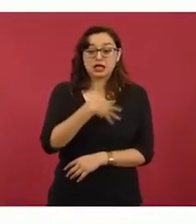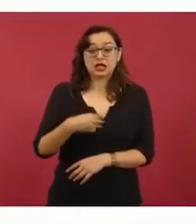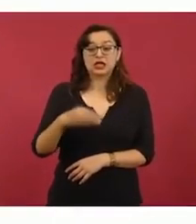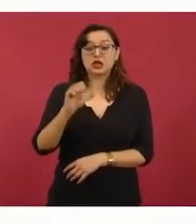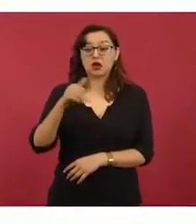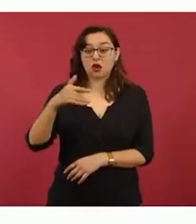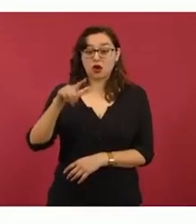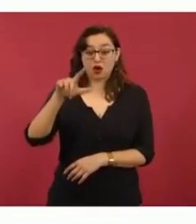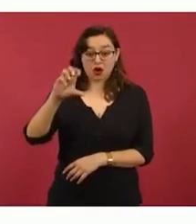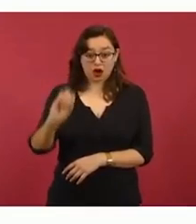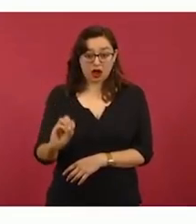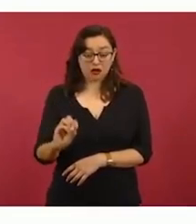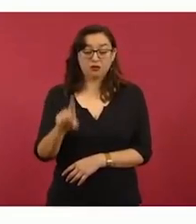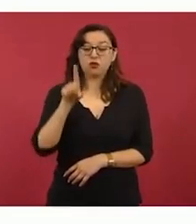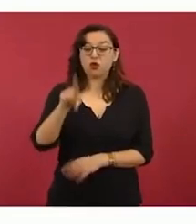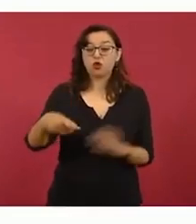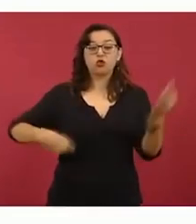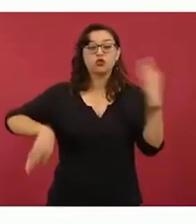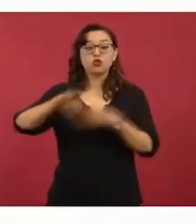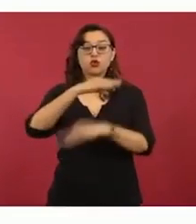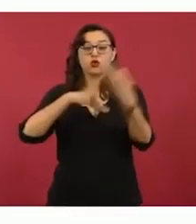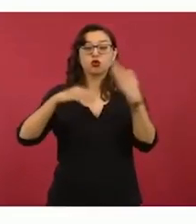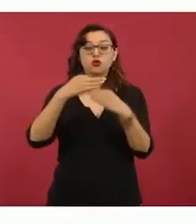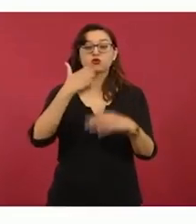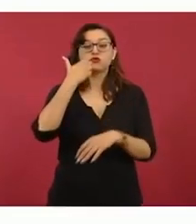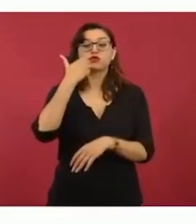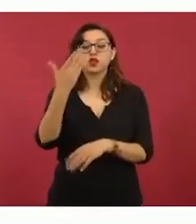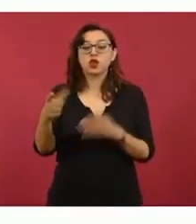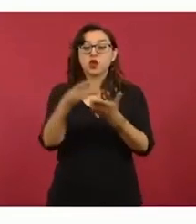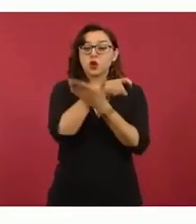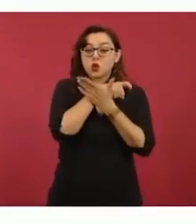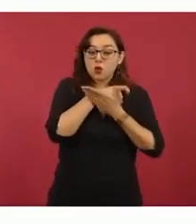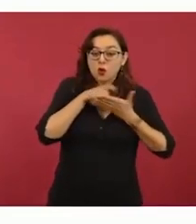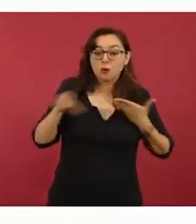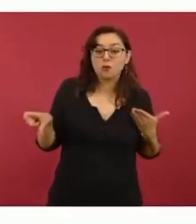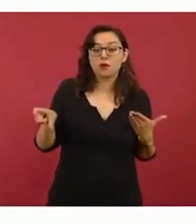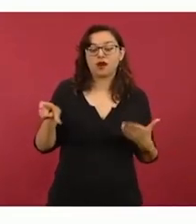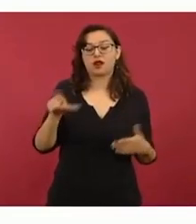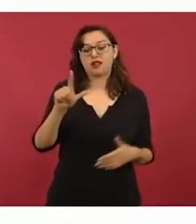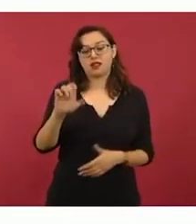bodoque mayor de López Obrador. Esto es lo que hicieron.